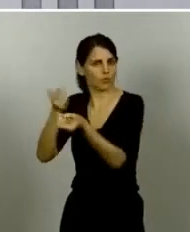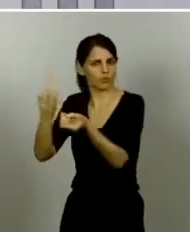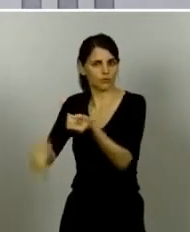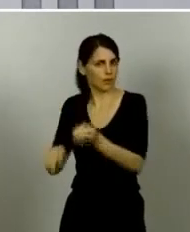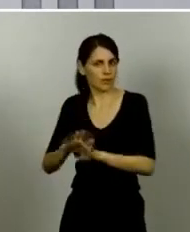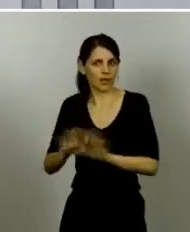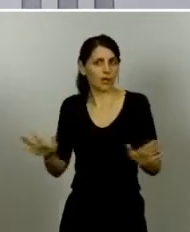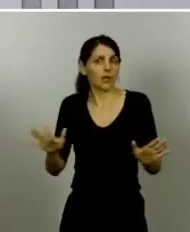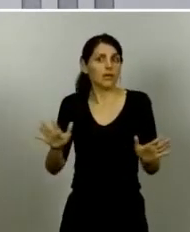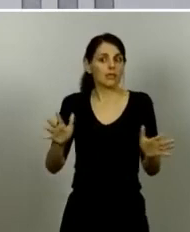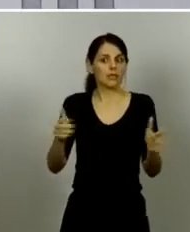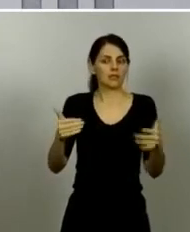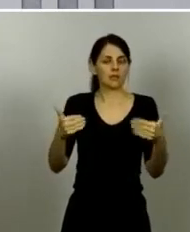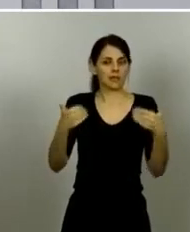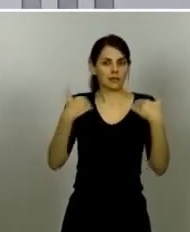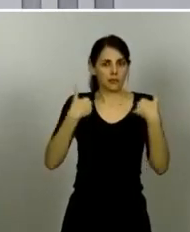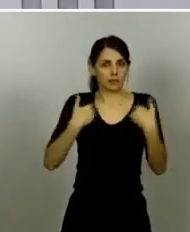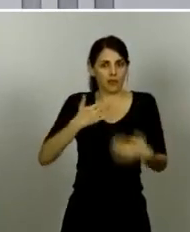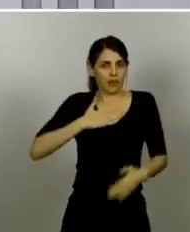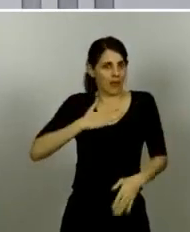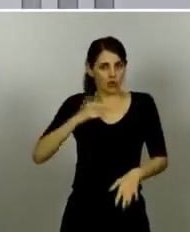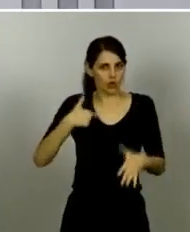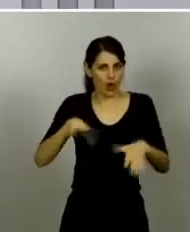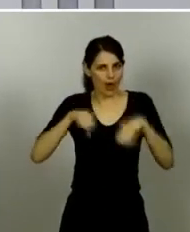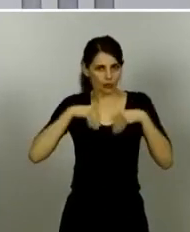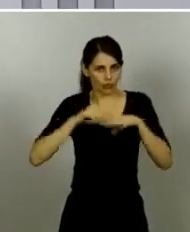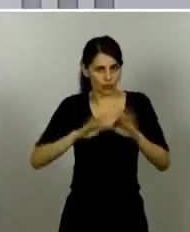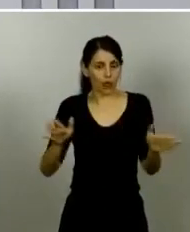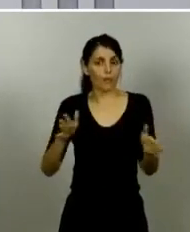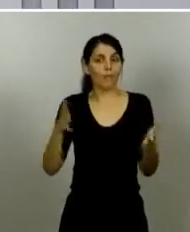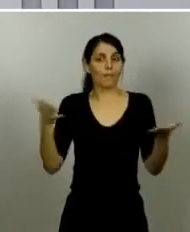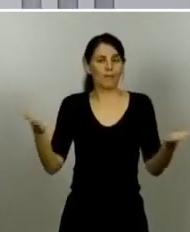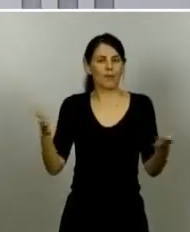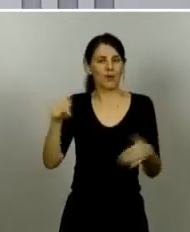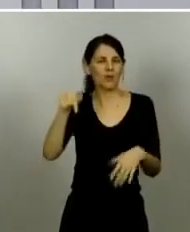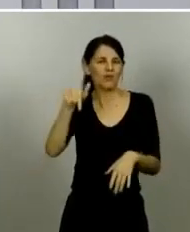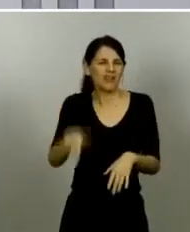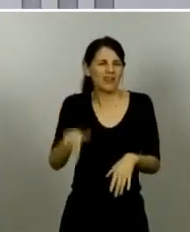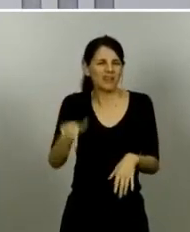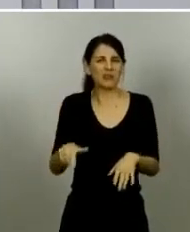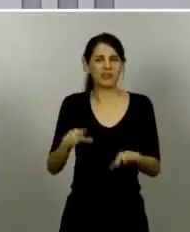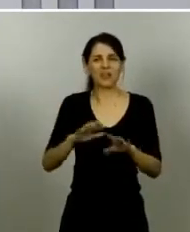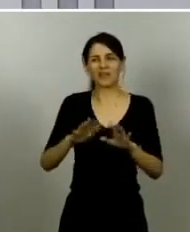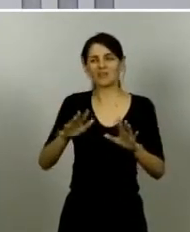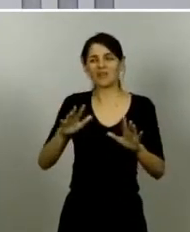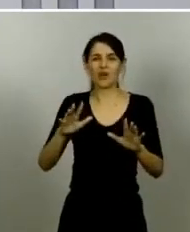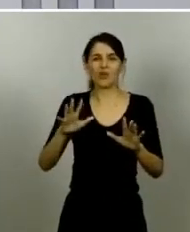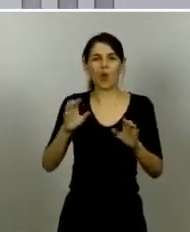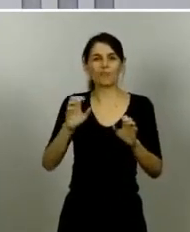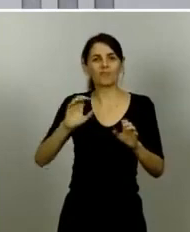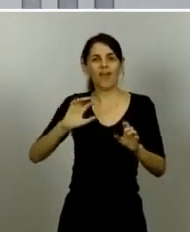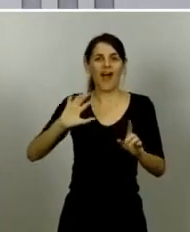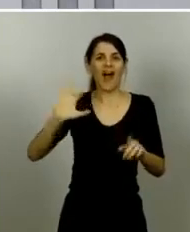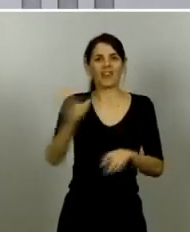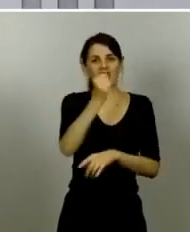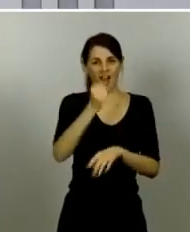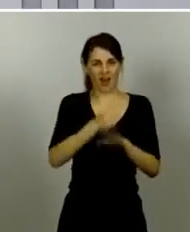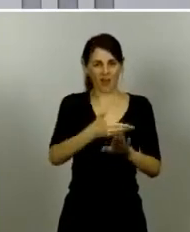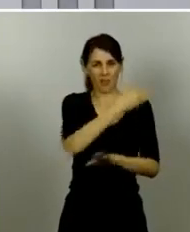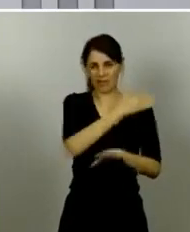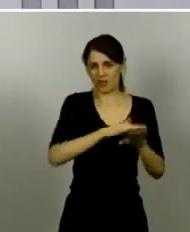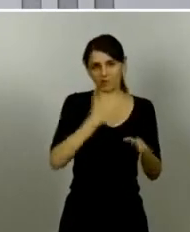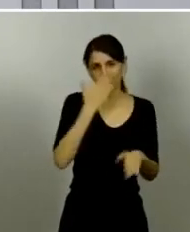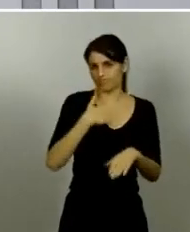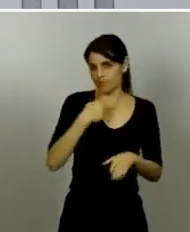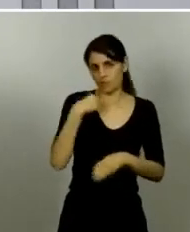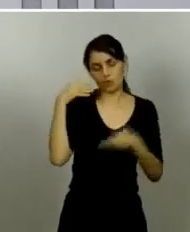corresponde insisto y rehuyendo en todo caso este ejercicio de predicción del pasado que es muy fácil de hacer y en el que yo no voy a perder demasiado tiempo